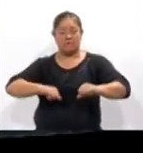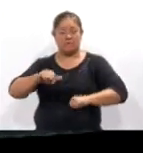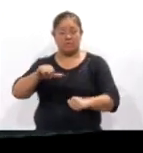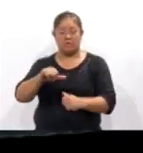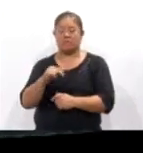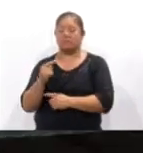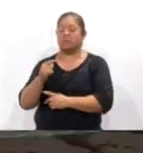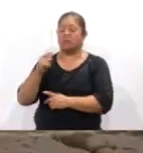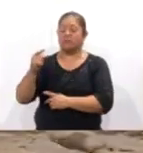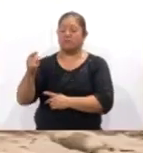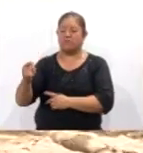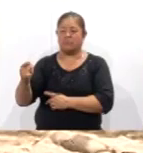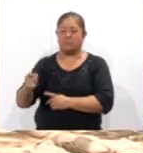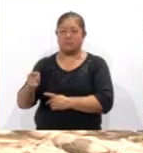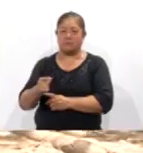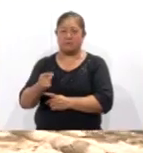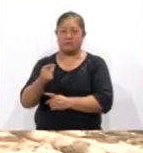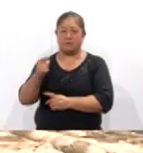reciclaje.